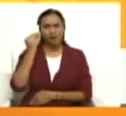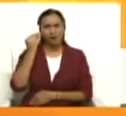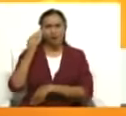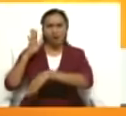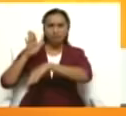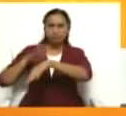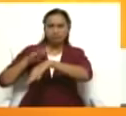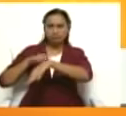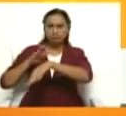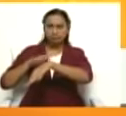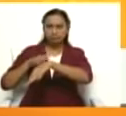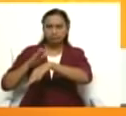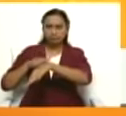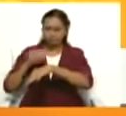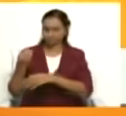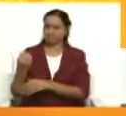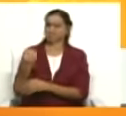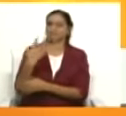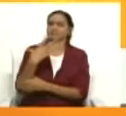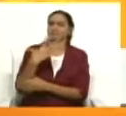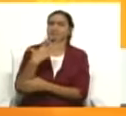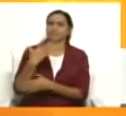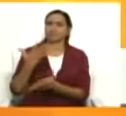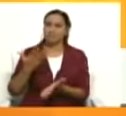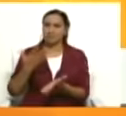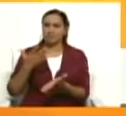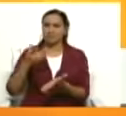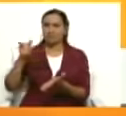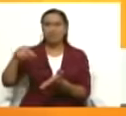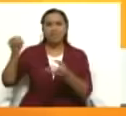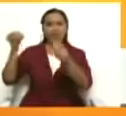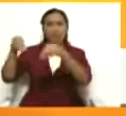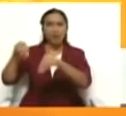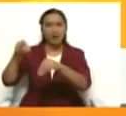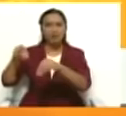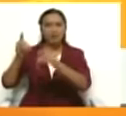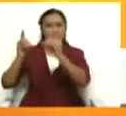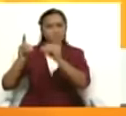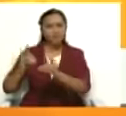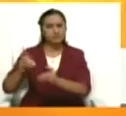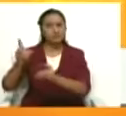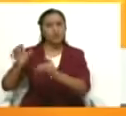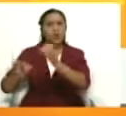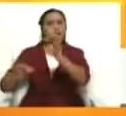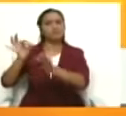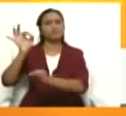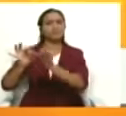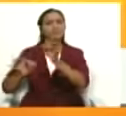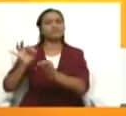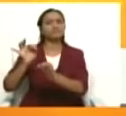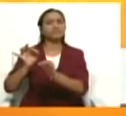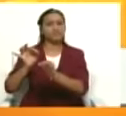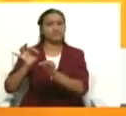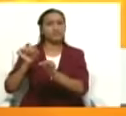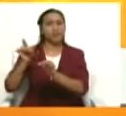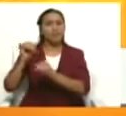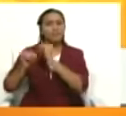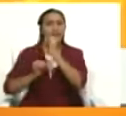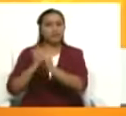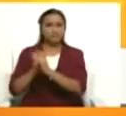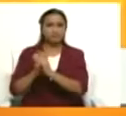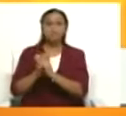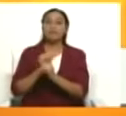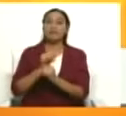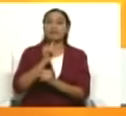Con un llamado examen preliminar en la Corte Penal Internacional. En su momento, Venezuela lo denunció. Venezuela nunca